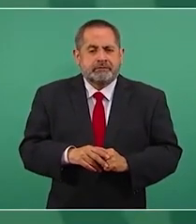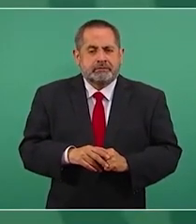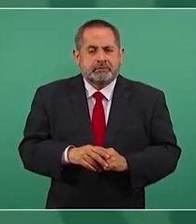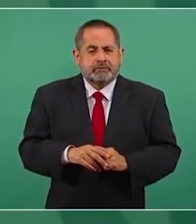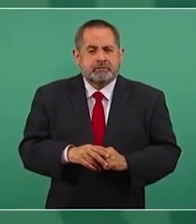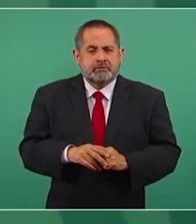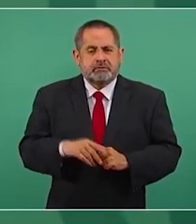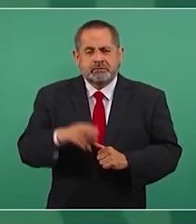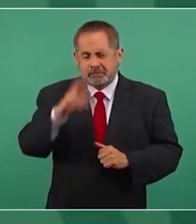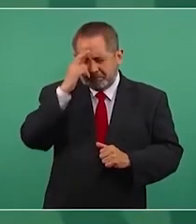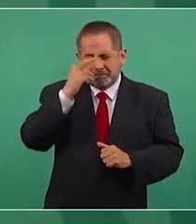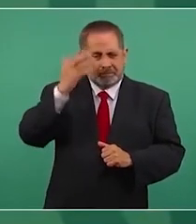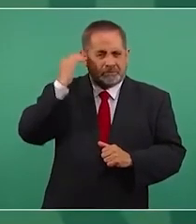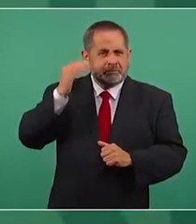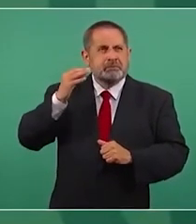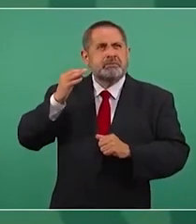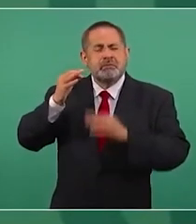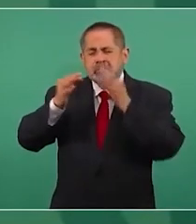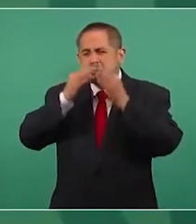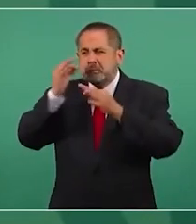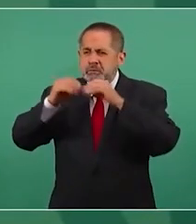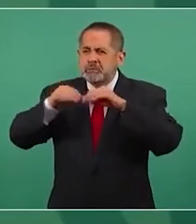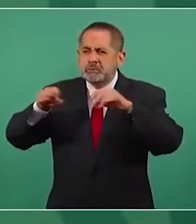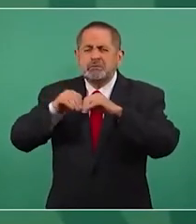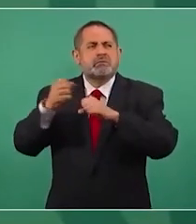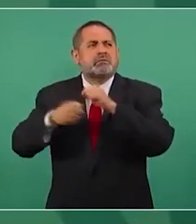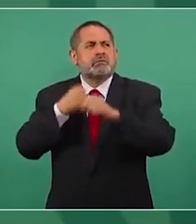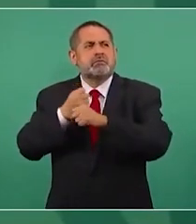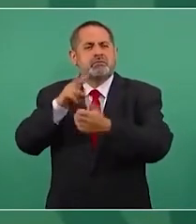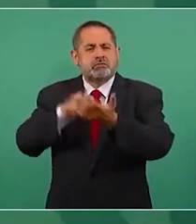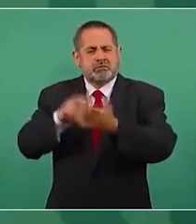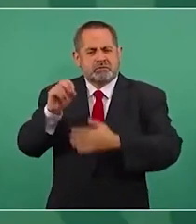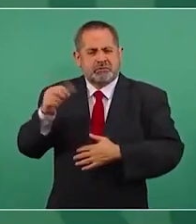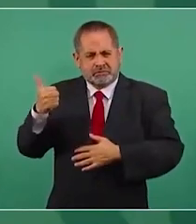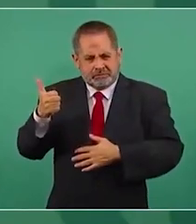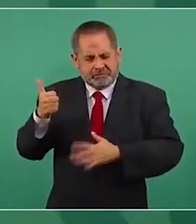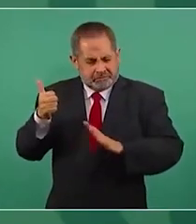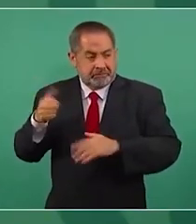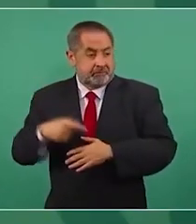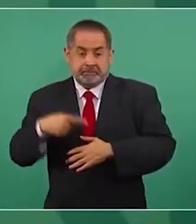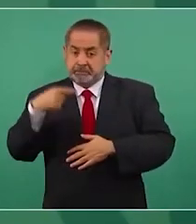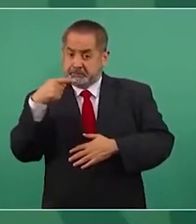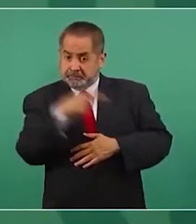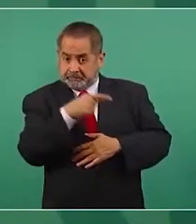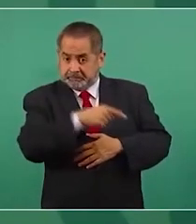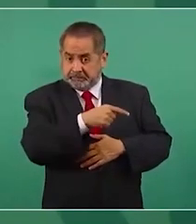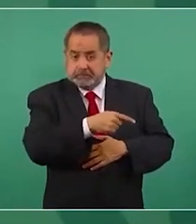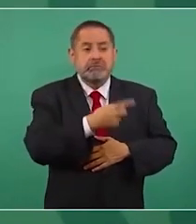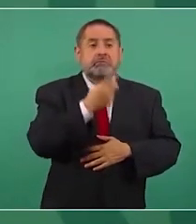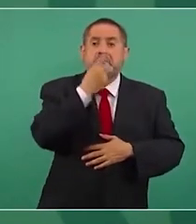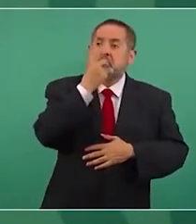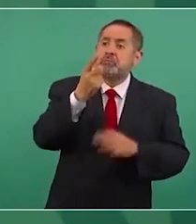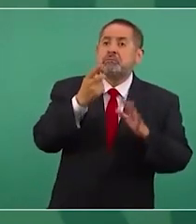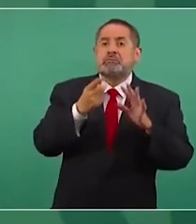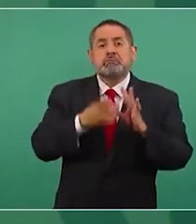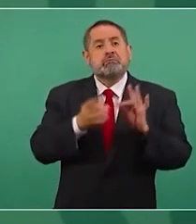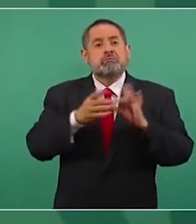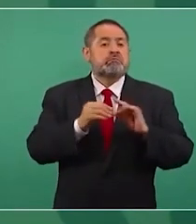estaba la campaña en el 2006, él llegó a decir que